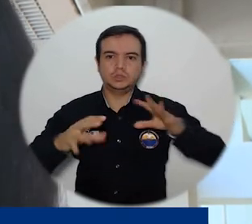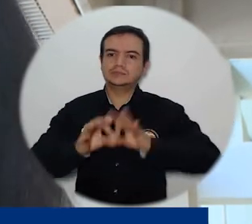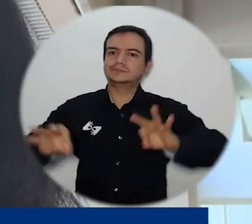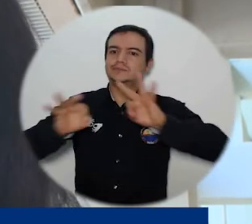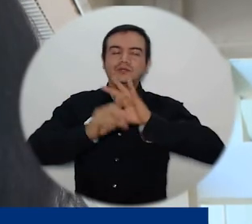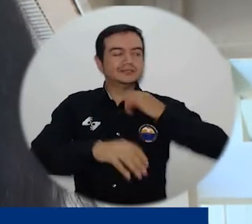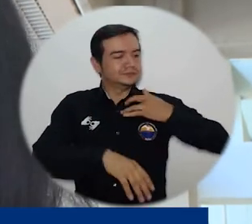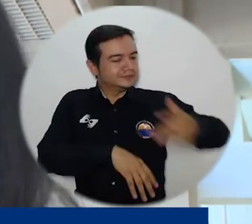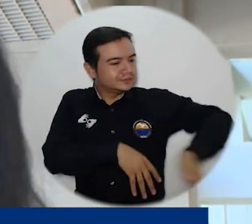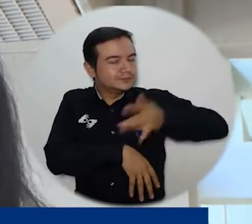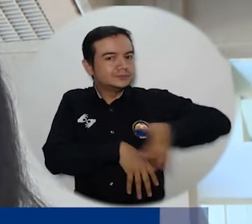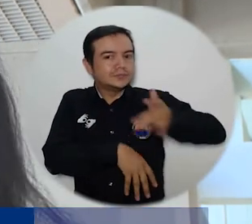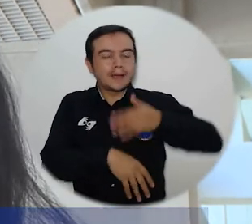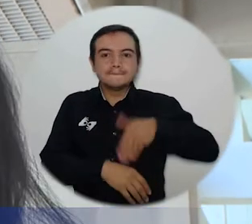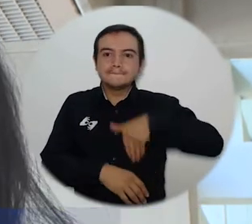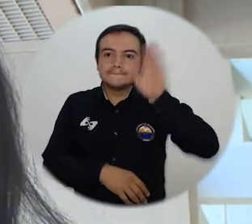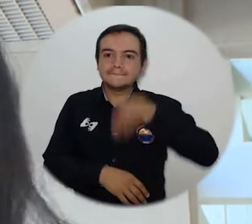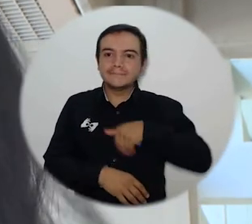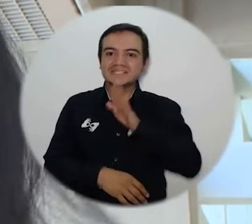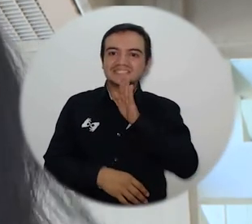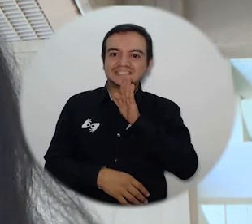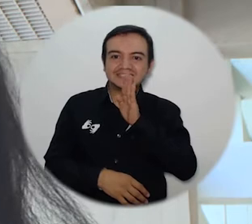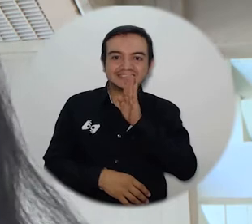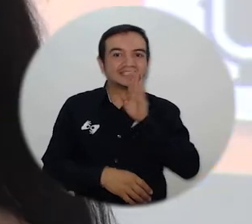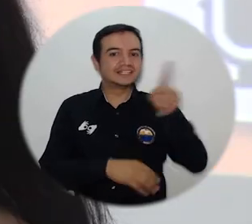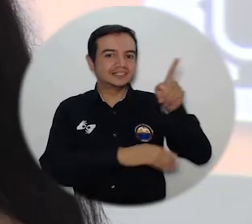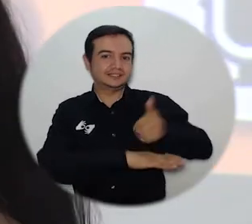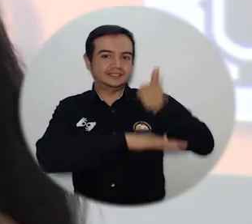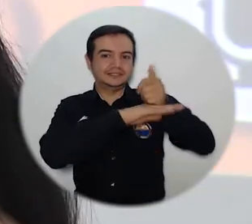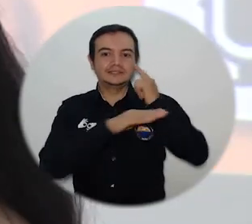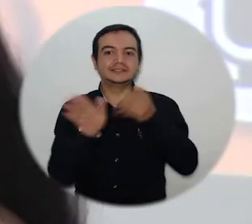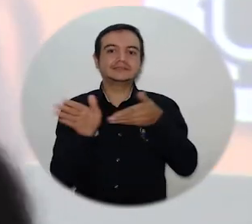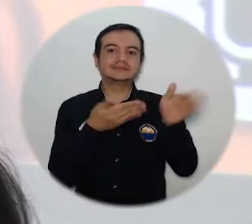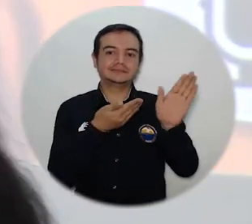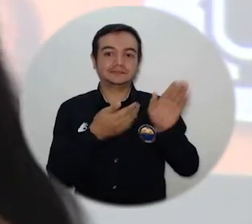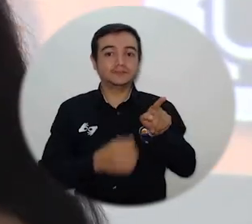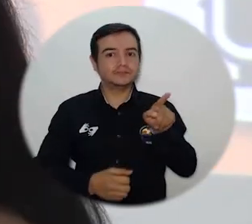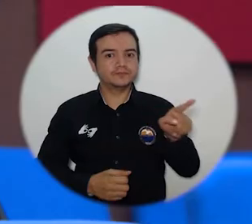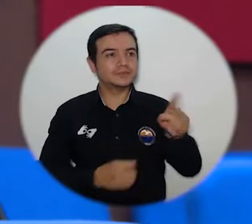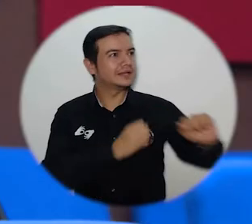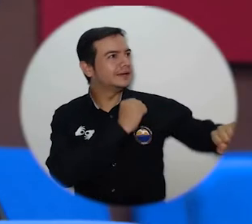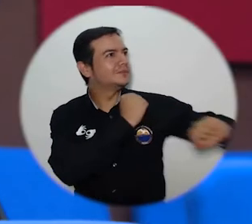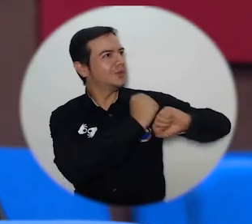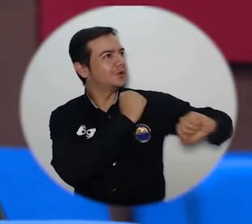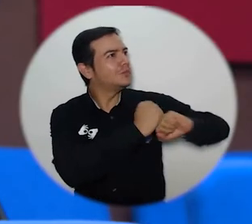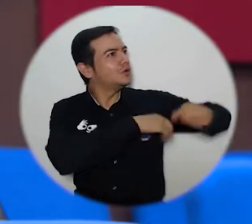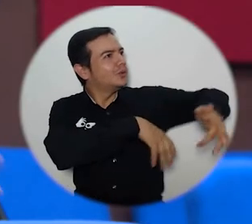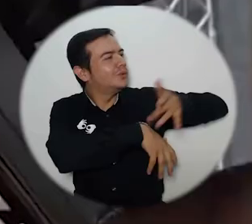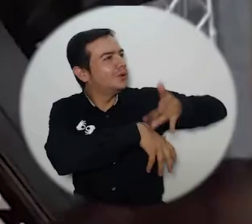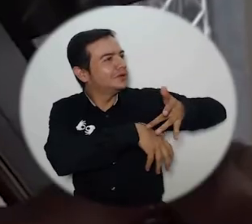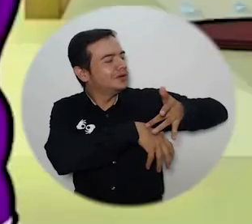mi dirección de programa ha sido muy alentadora muy motivadora para seguir creando para hacer cosas